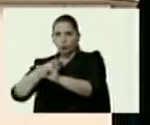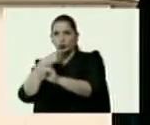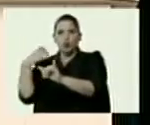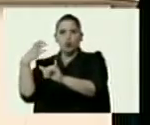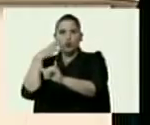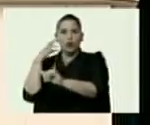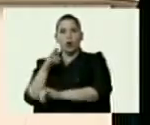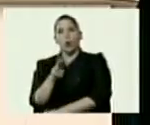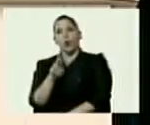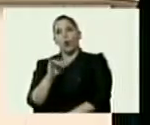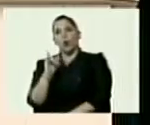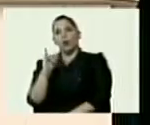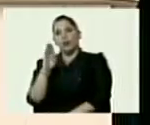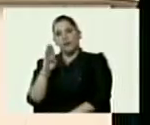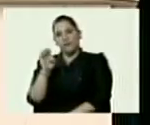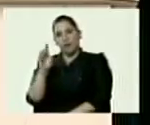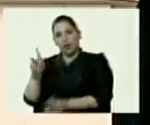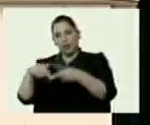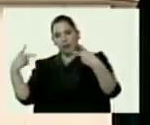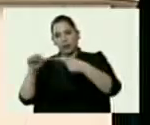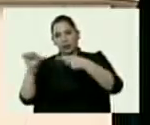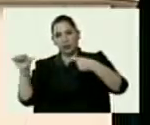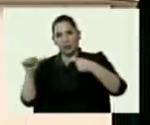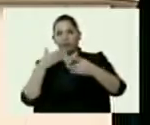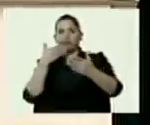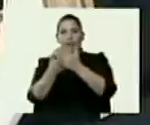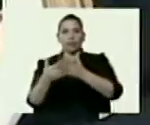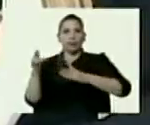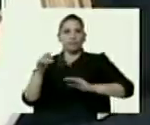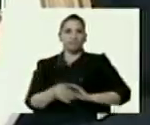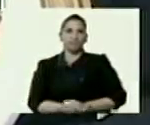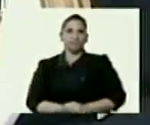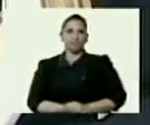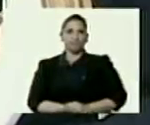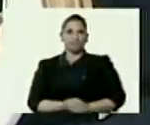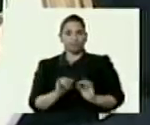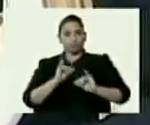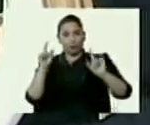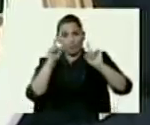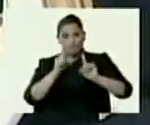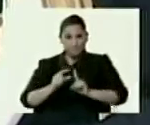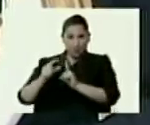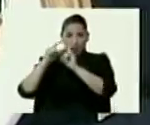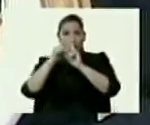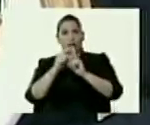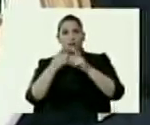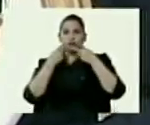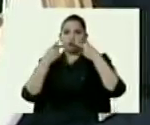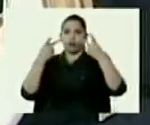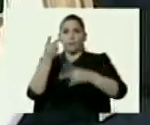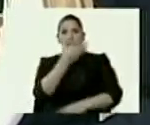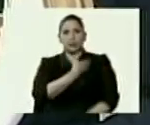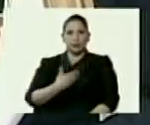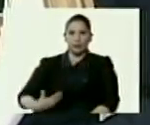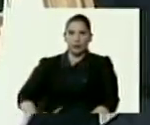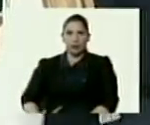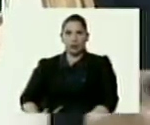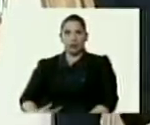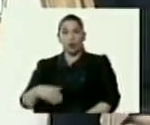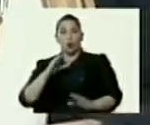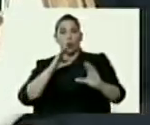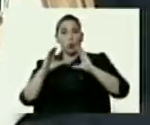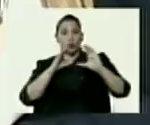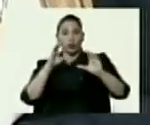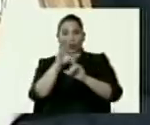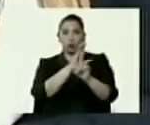Uribe y Revista Semana. Muchísimas gracias. Bien, han sido entonces las declaraciones del Vicepresidente Sectorial de Comunicación